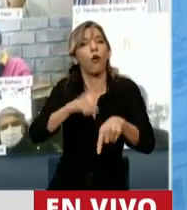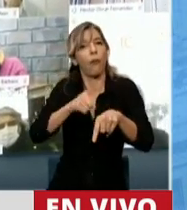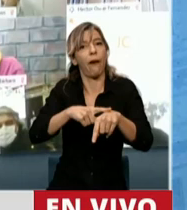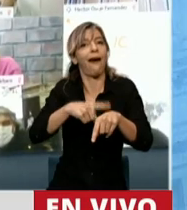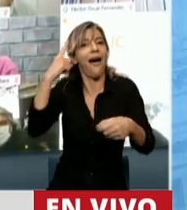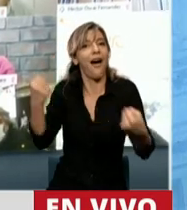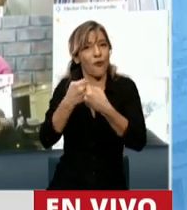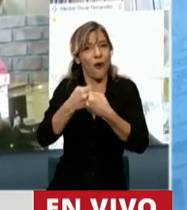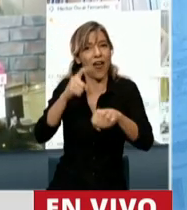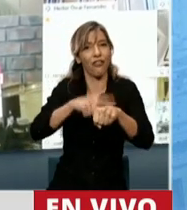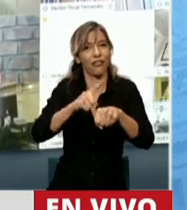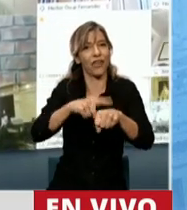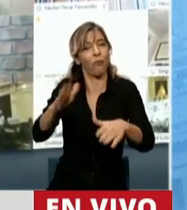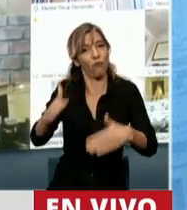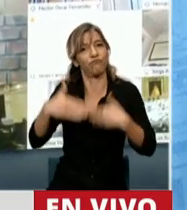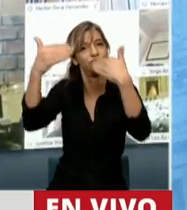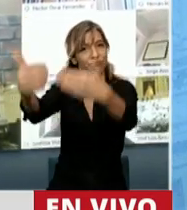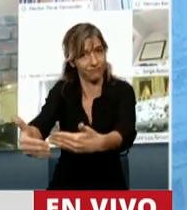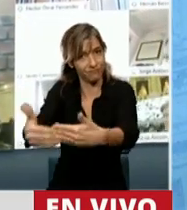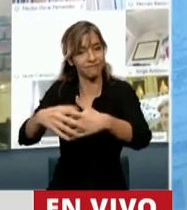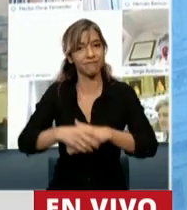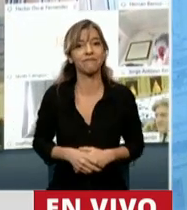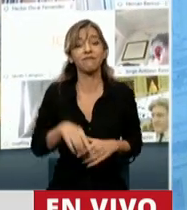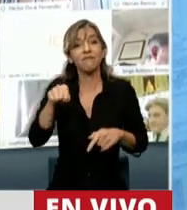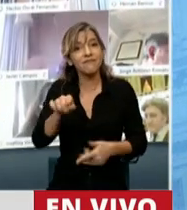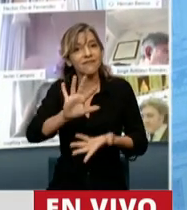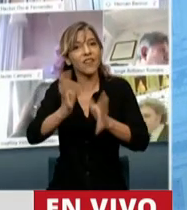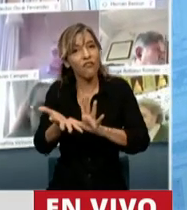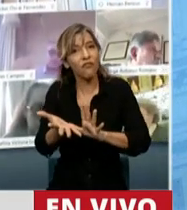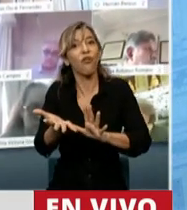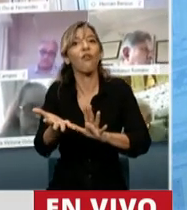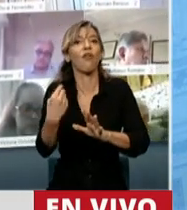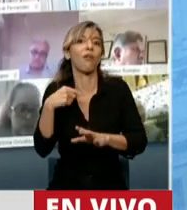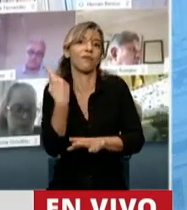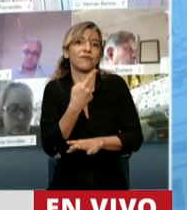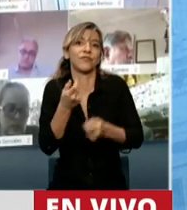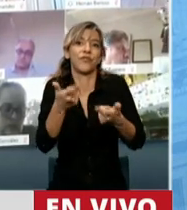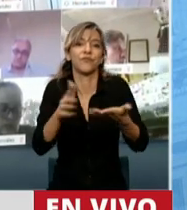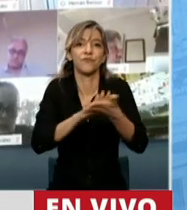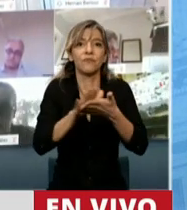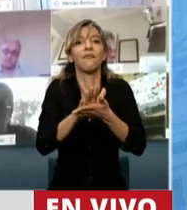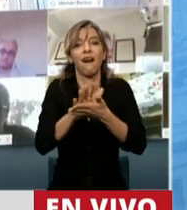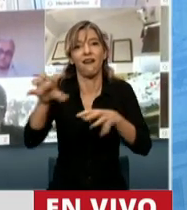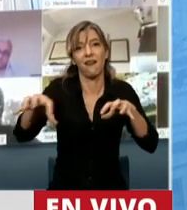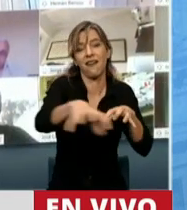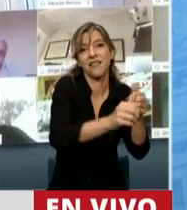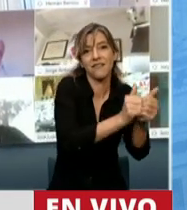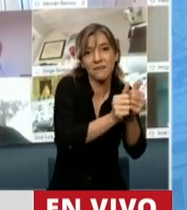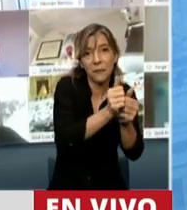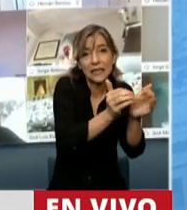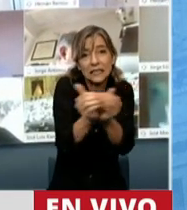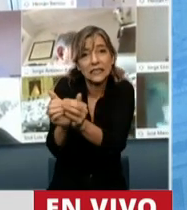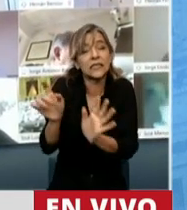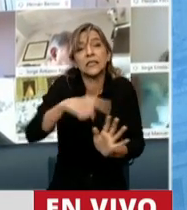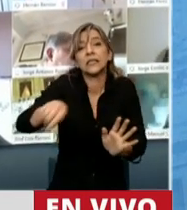acuerdos ya homologados judicialmente. Y de esta forma, evitar que miles y miles de pymes y de empresas tengan